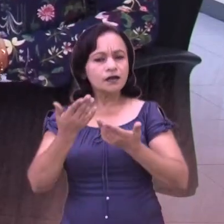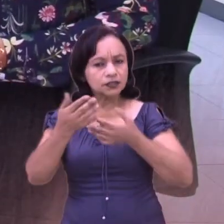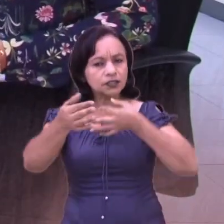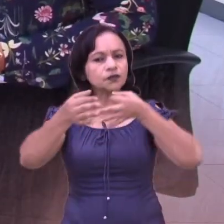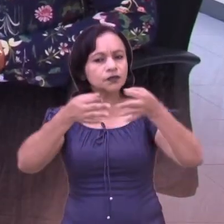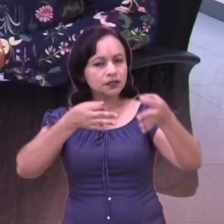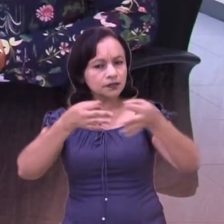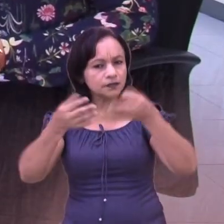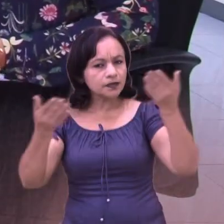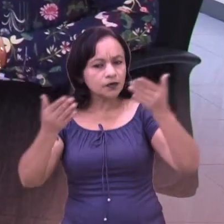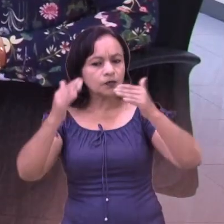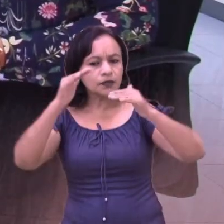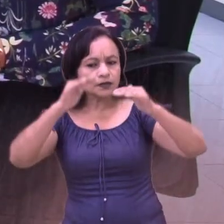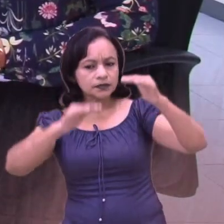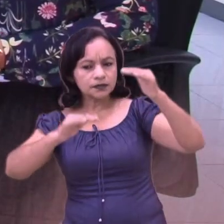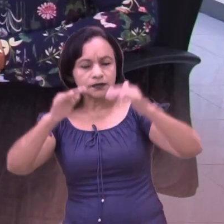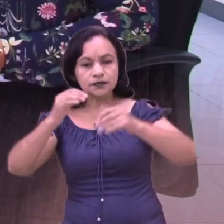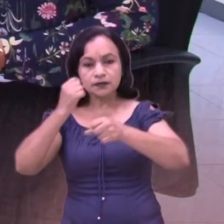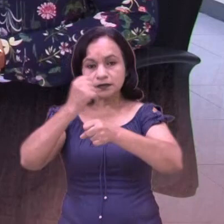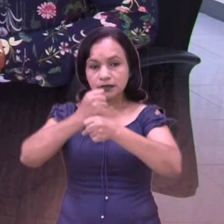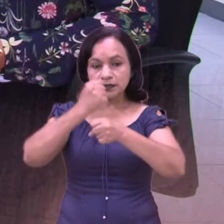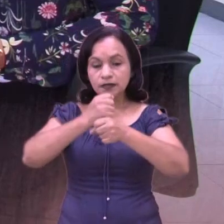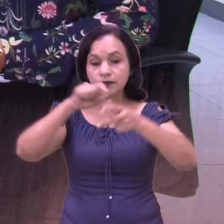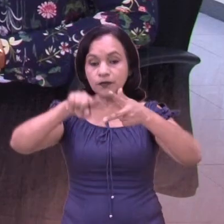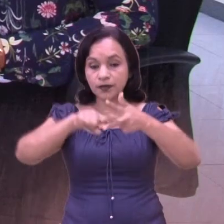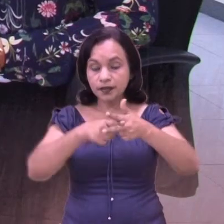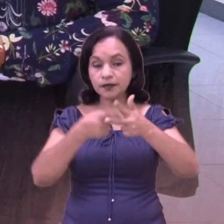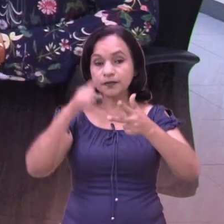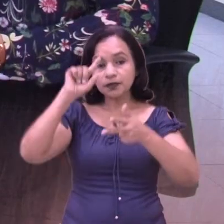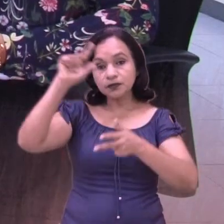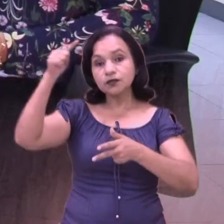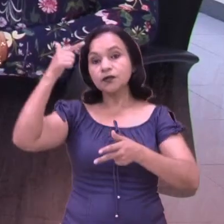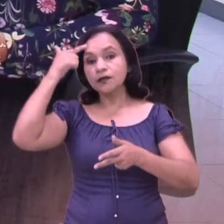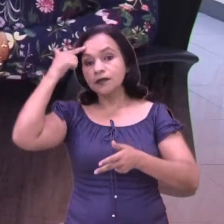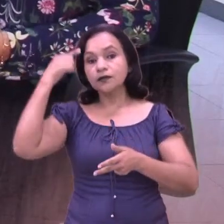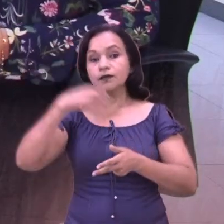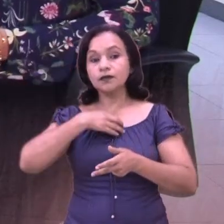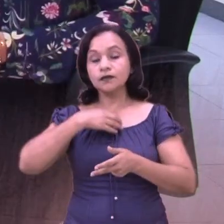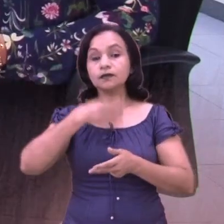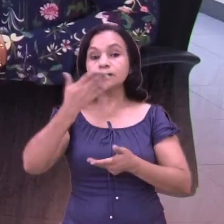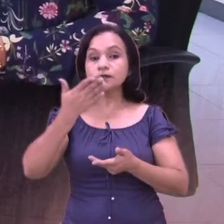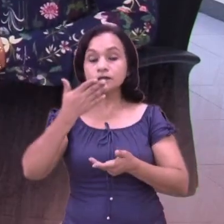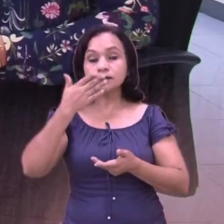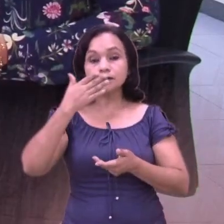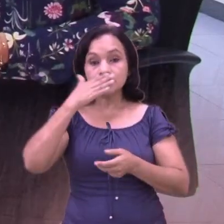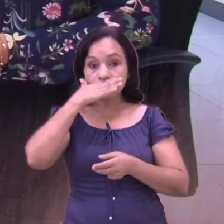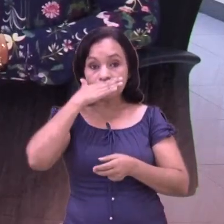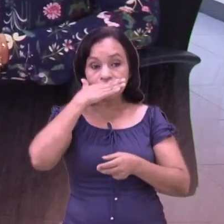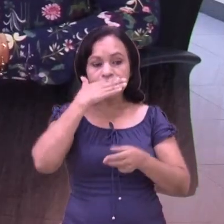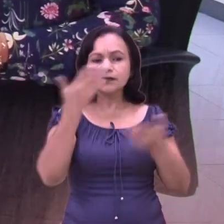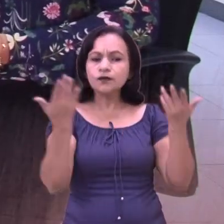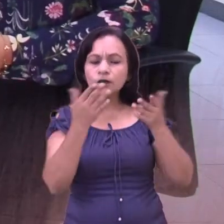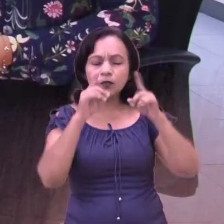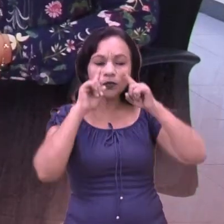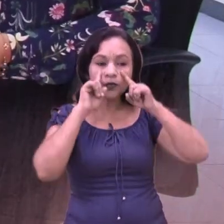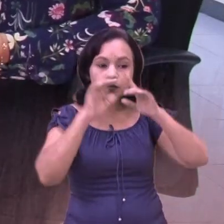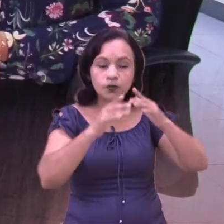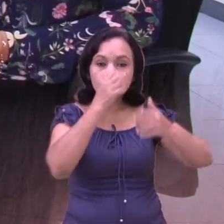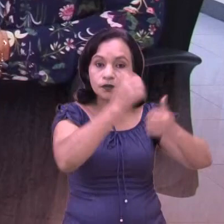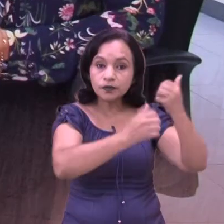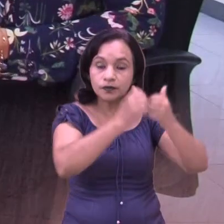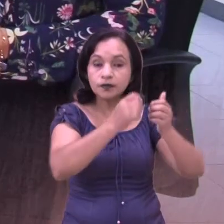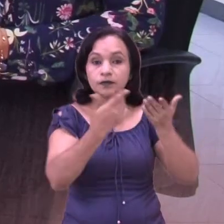balance del trabajo que ha venido haciendo nuestro gobierno en el campo de gestión de riesgo y específicamente lo que viene